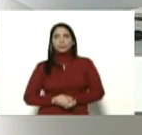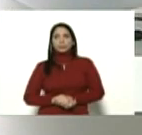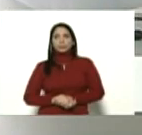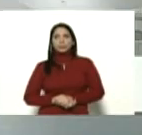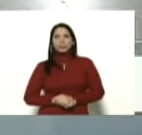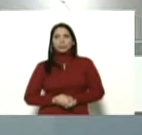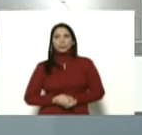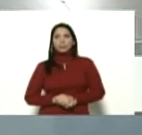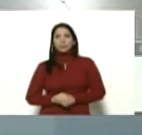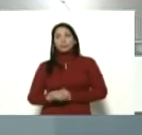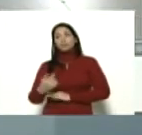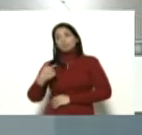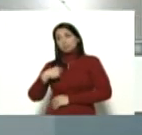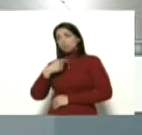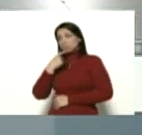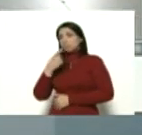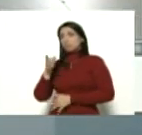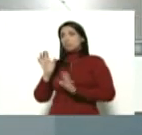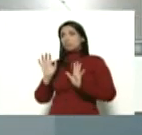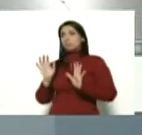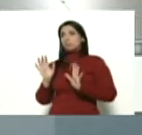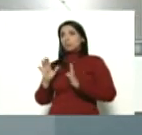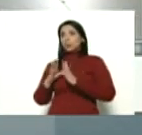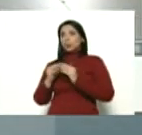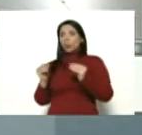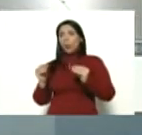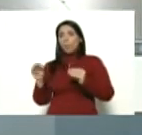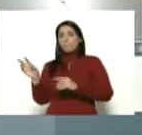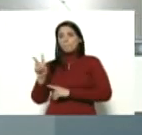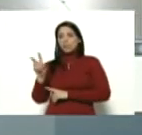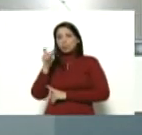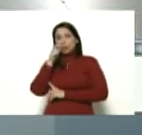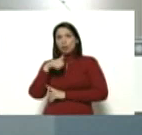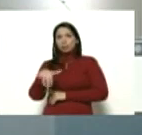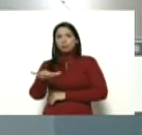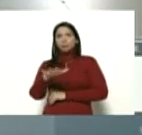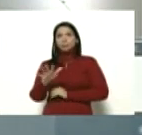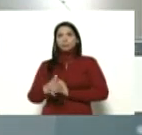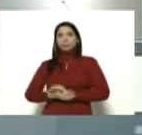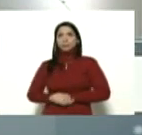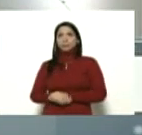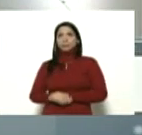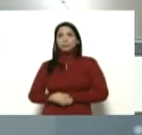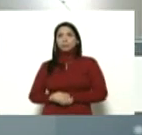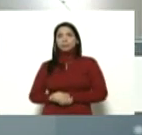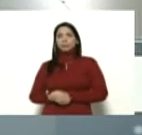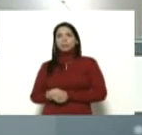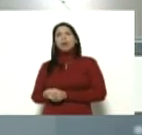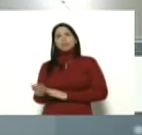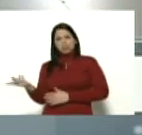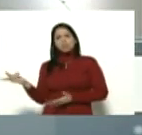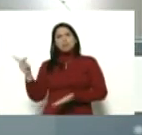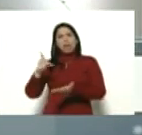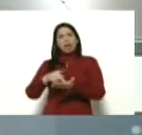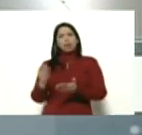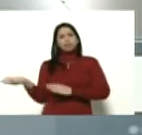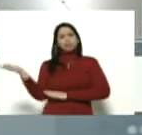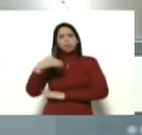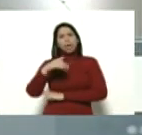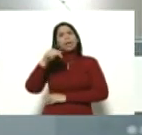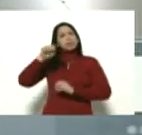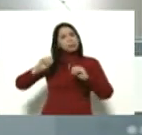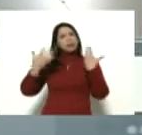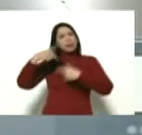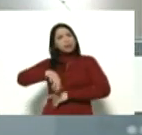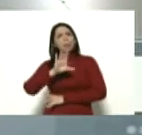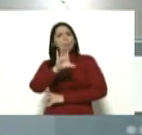Y yo le digo a todos los venezolanos y venezolanas, vengan a salvarse a su patria. Aquí nosotros